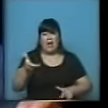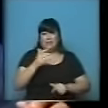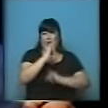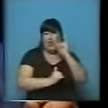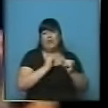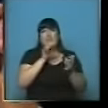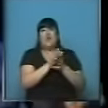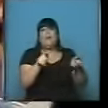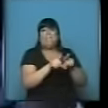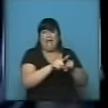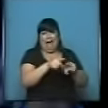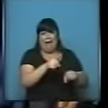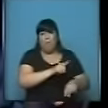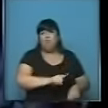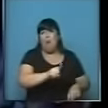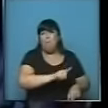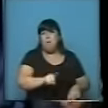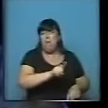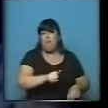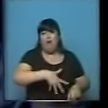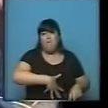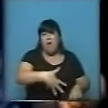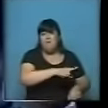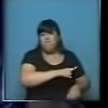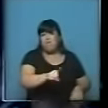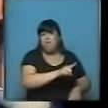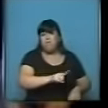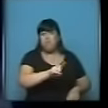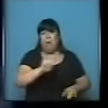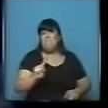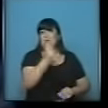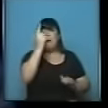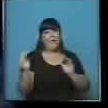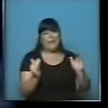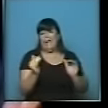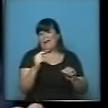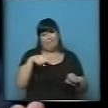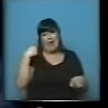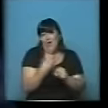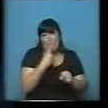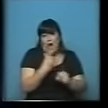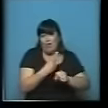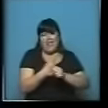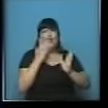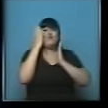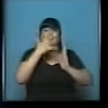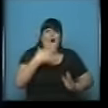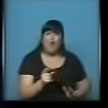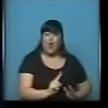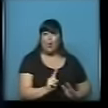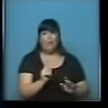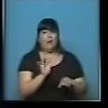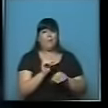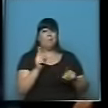parejas que no podían cumplir el sueño de traer su primer bebé al mundo porque ya no tenían más